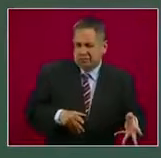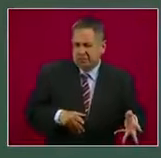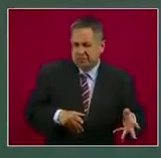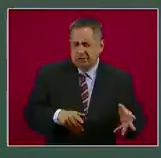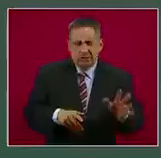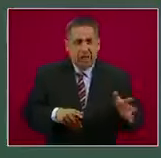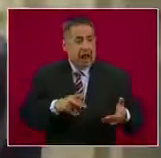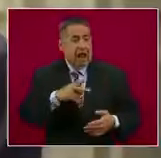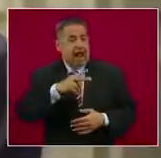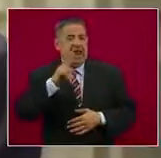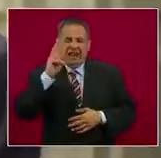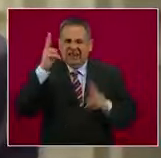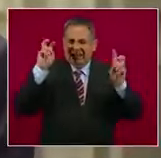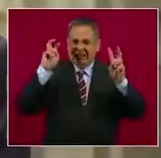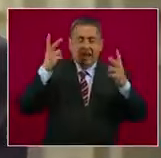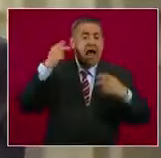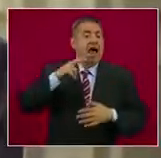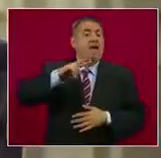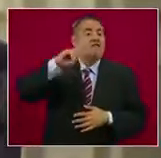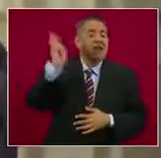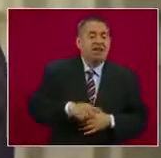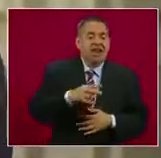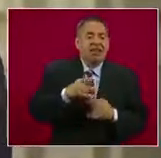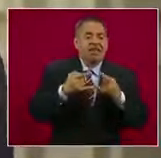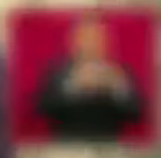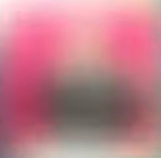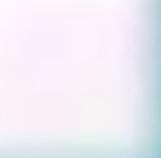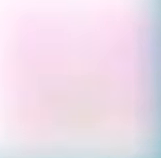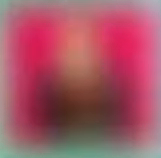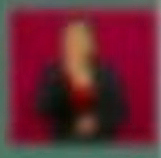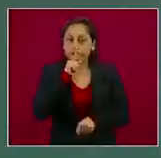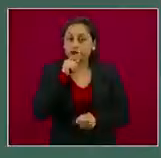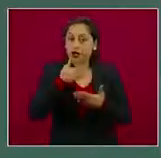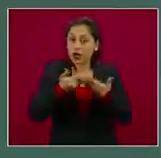La verdad histórica se ha colapsado.